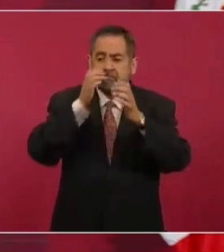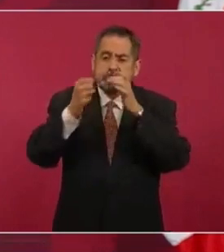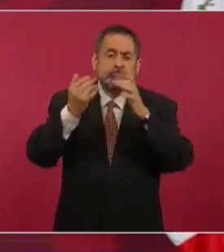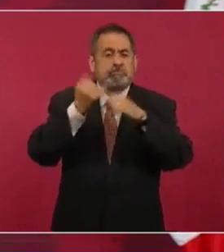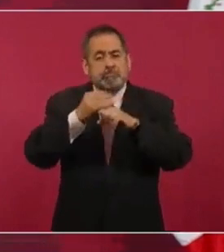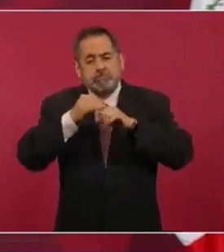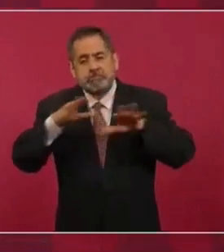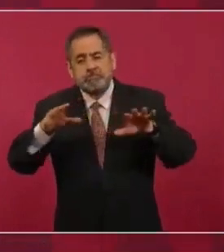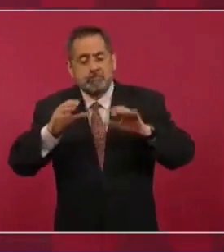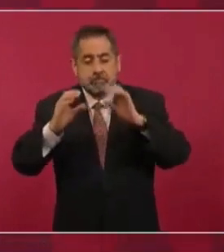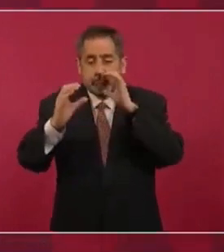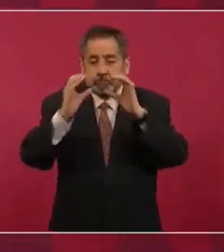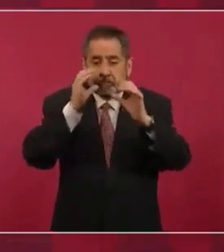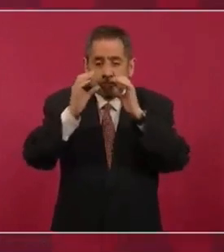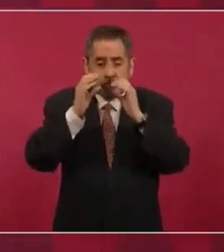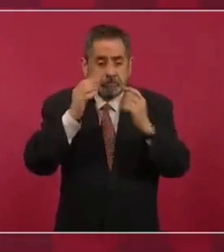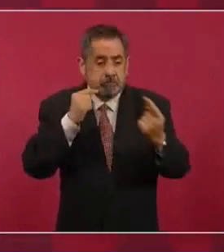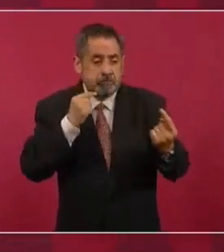mensajes de ida y vuelta,